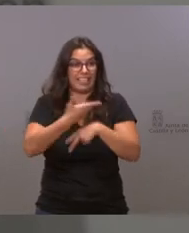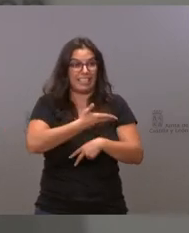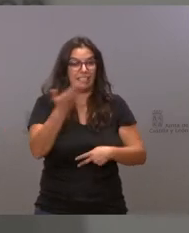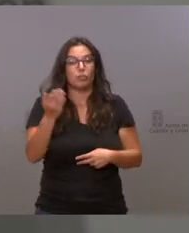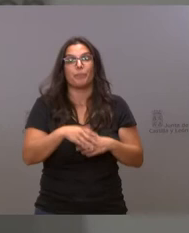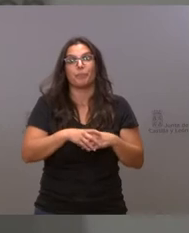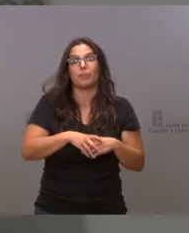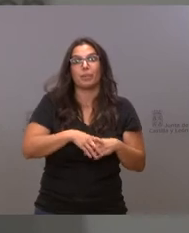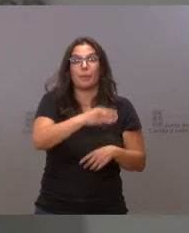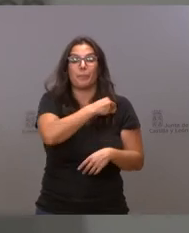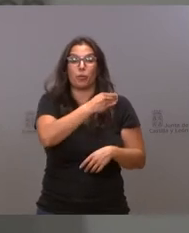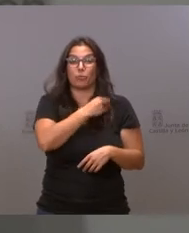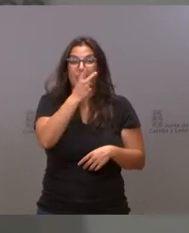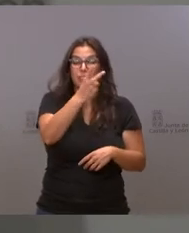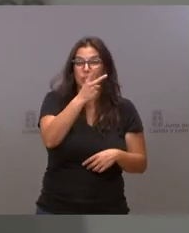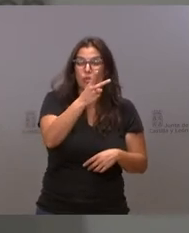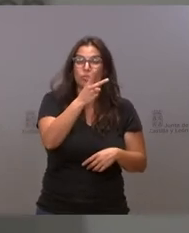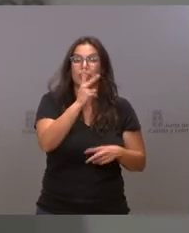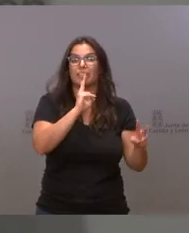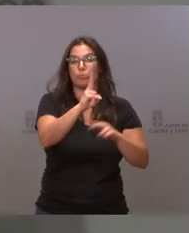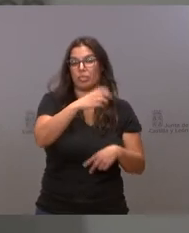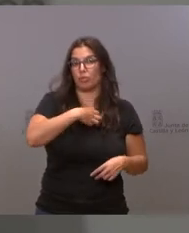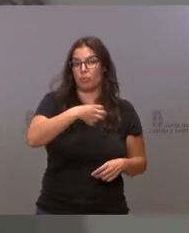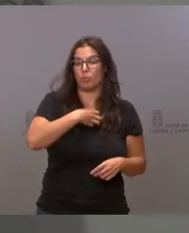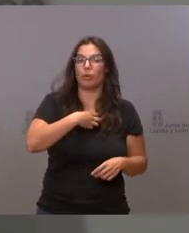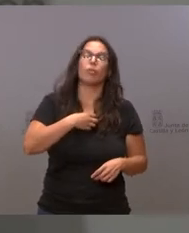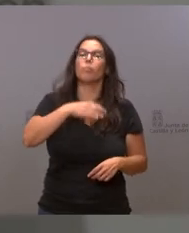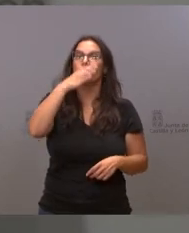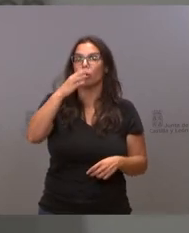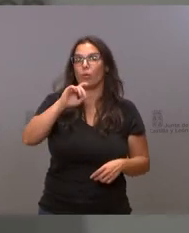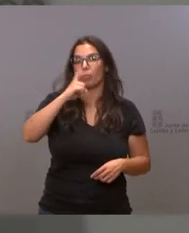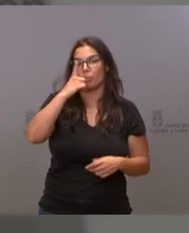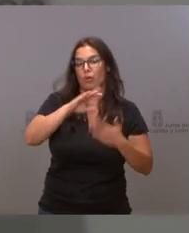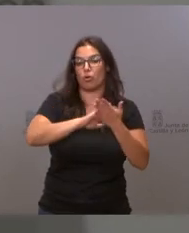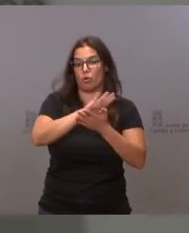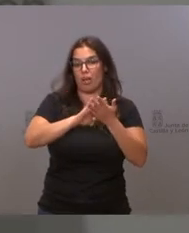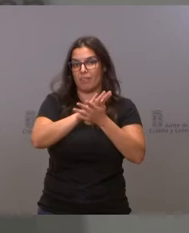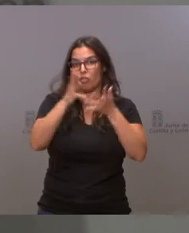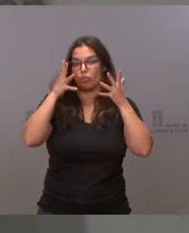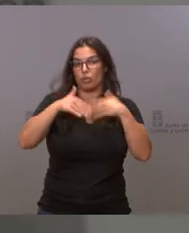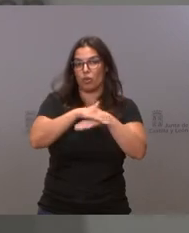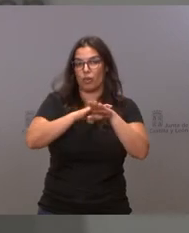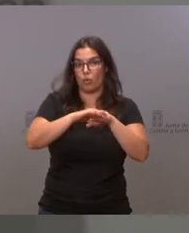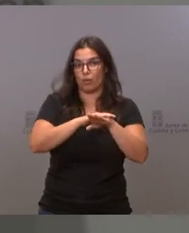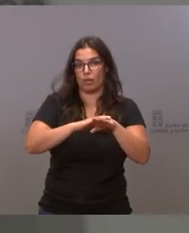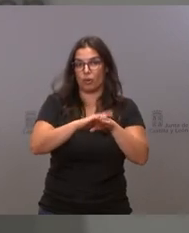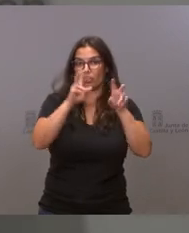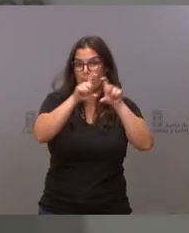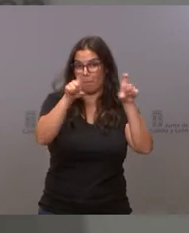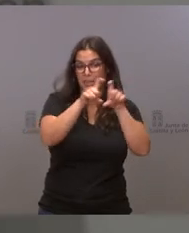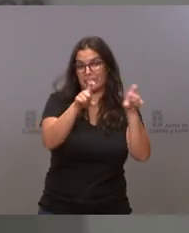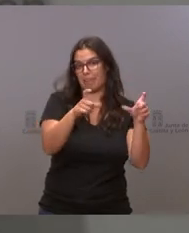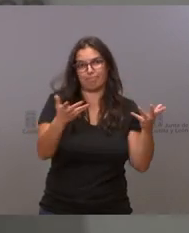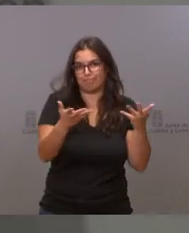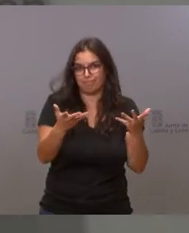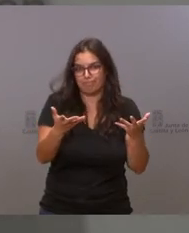preguntas he de decirle no puedo contestarle en concreto sobre nos ha tratado de este asunto en el consejo, sobre el asunto que me plantea de la empresa y